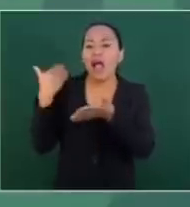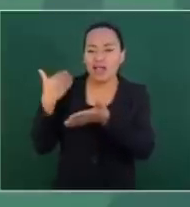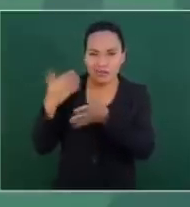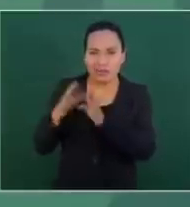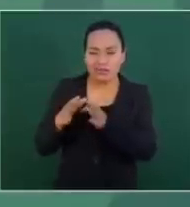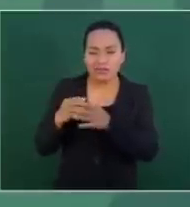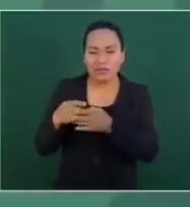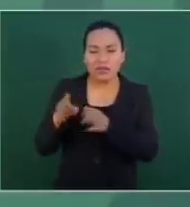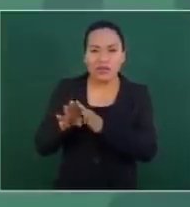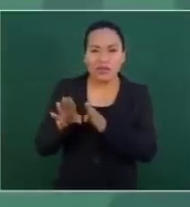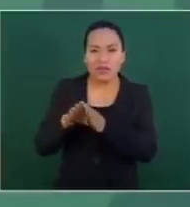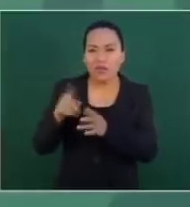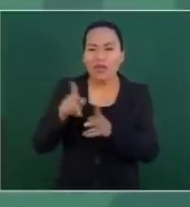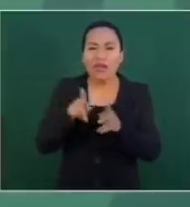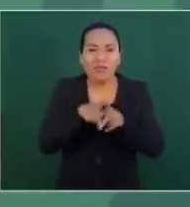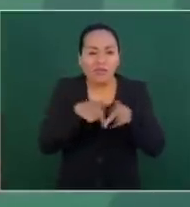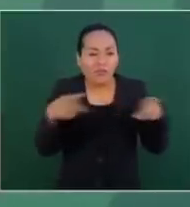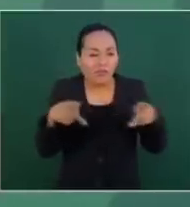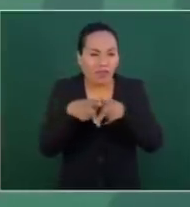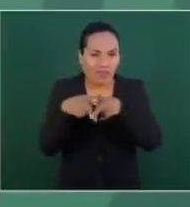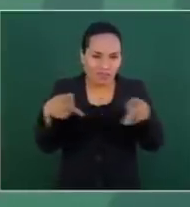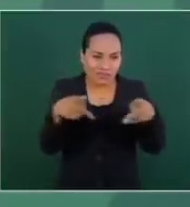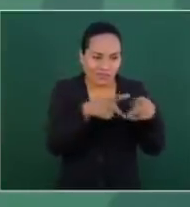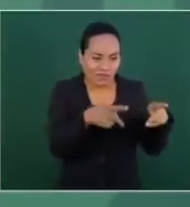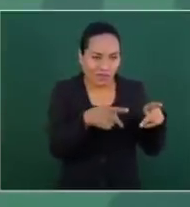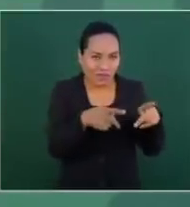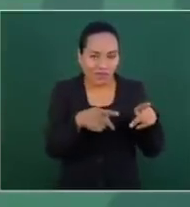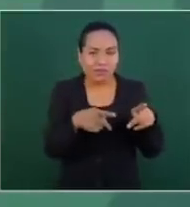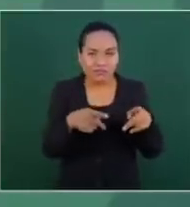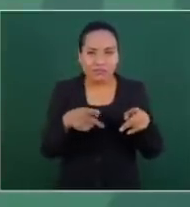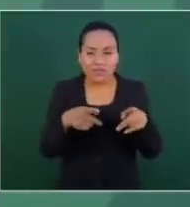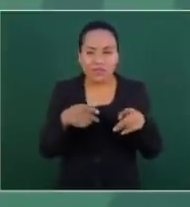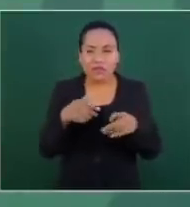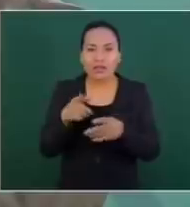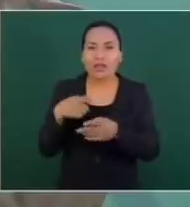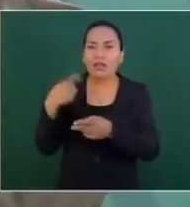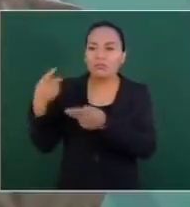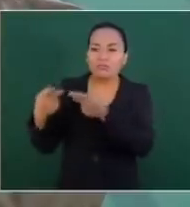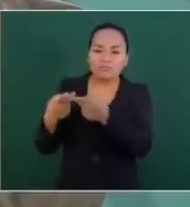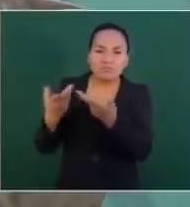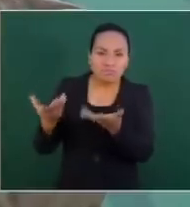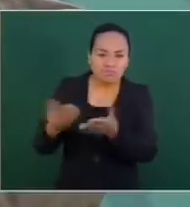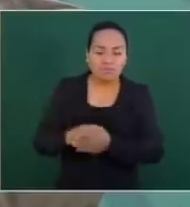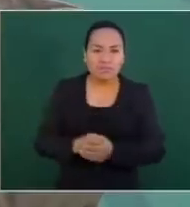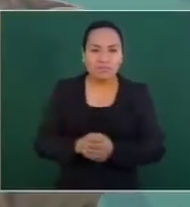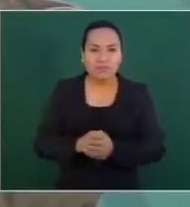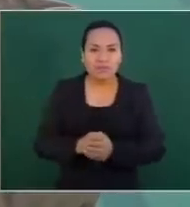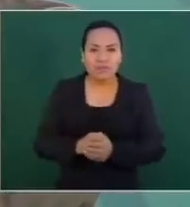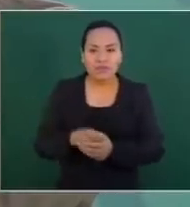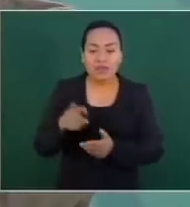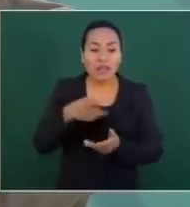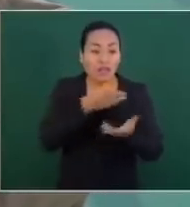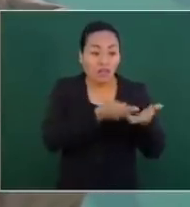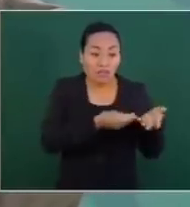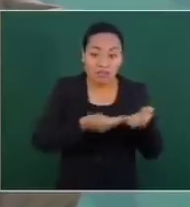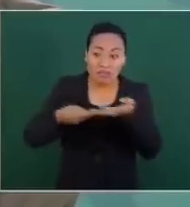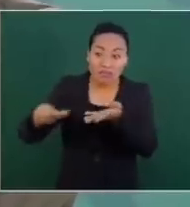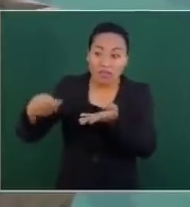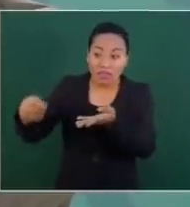del periodismo muy objetivo, le mandaron un cuestionario